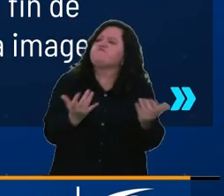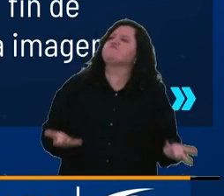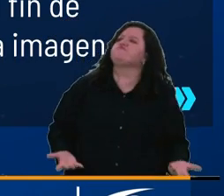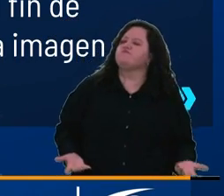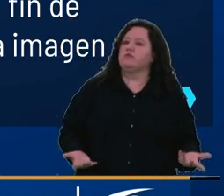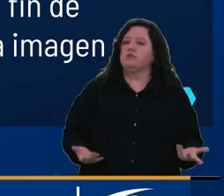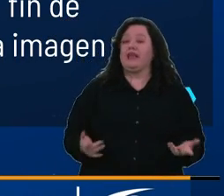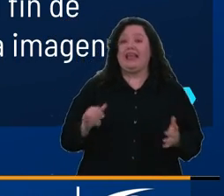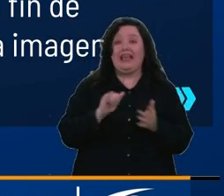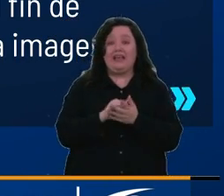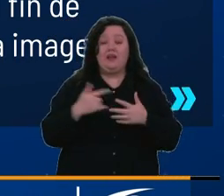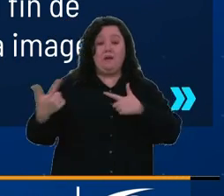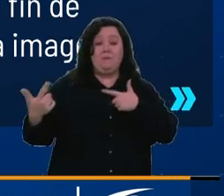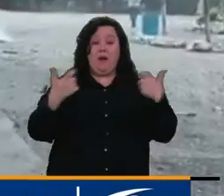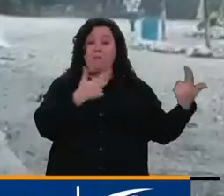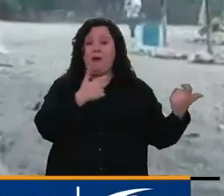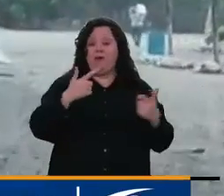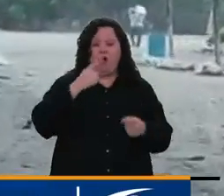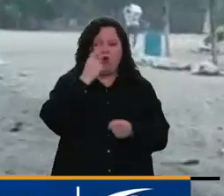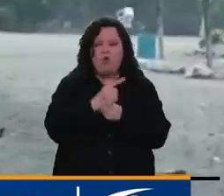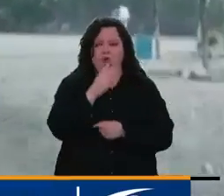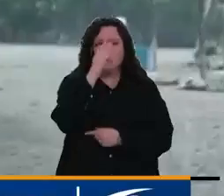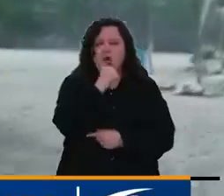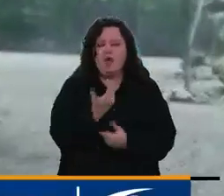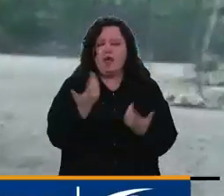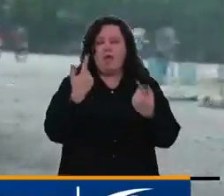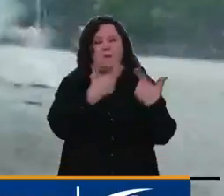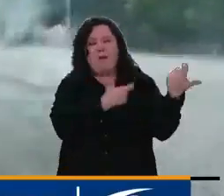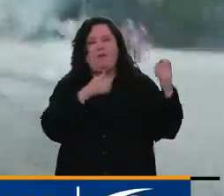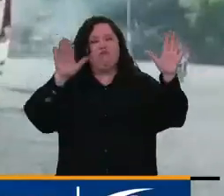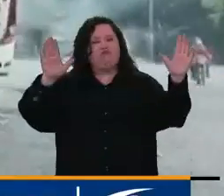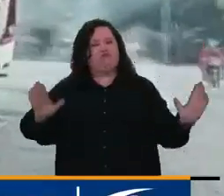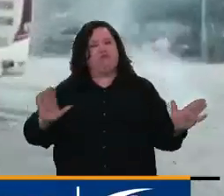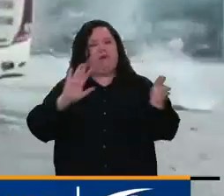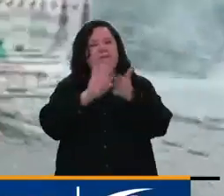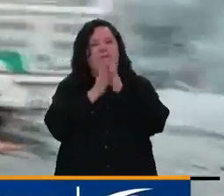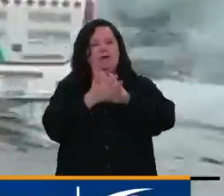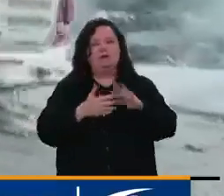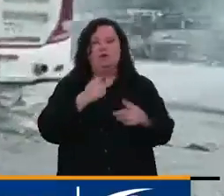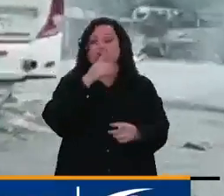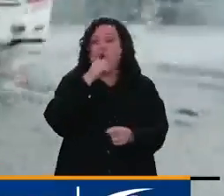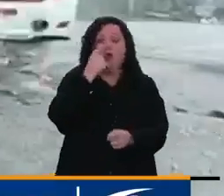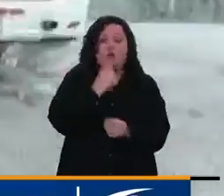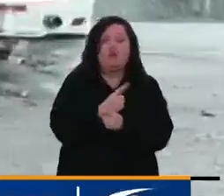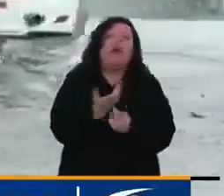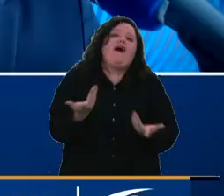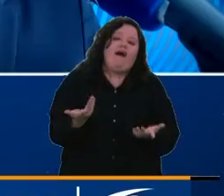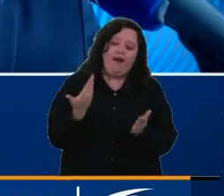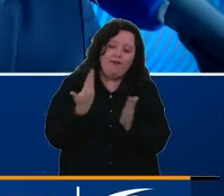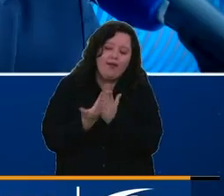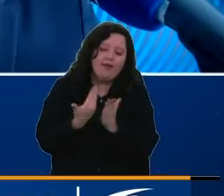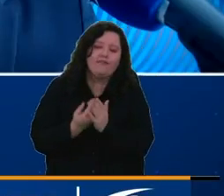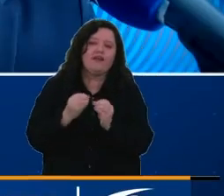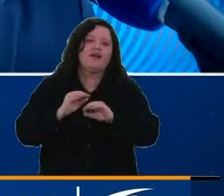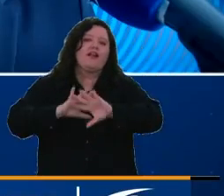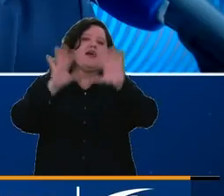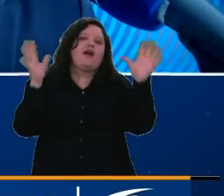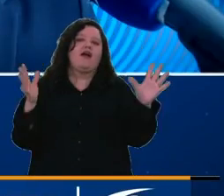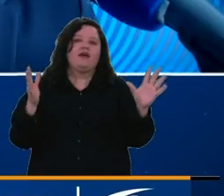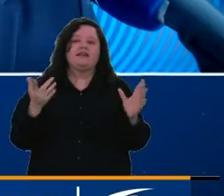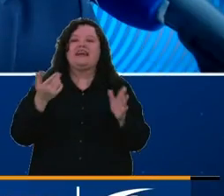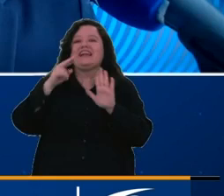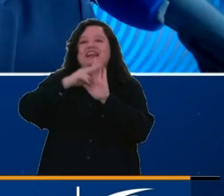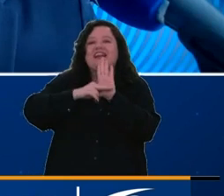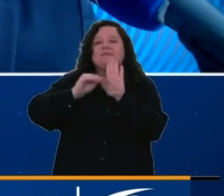incumplimiento del cese al fuego para algunos analistas es la falta de claridad en los mecanismos de verificación. Se establezcan unas reglas de